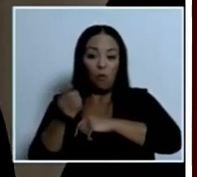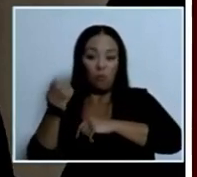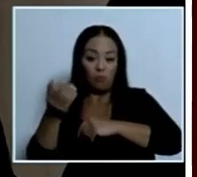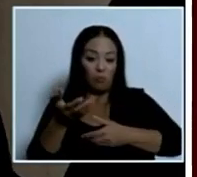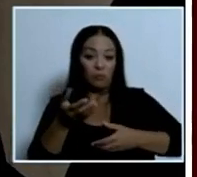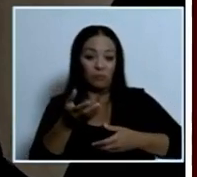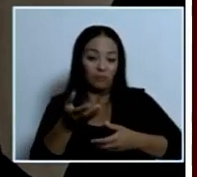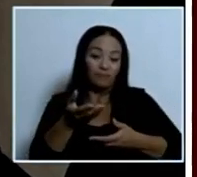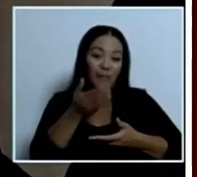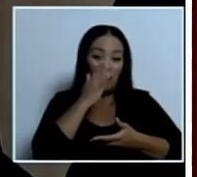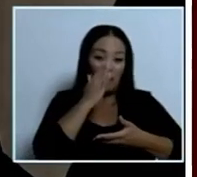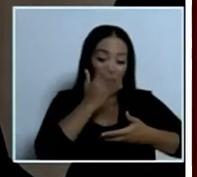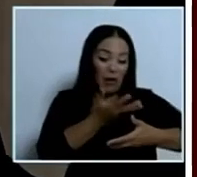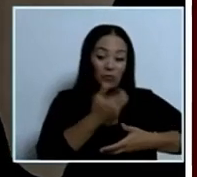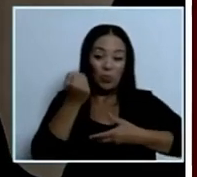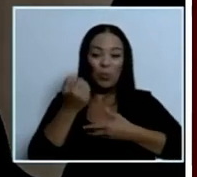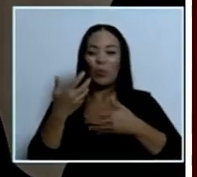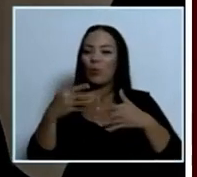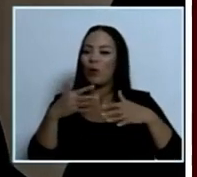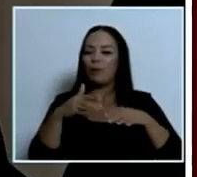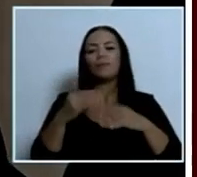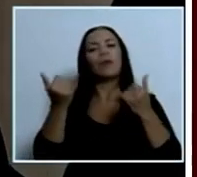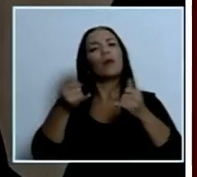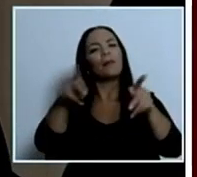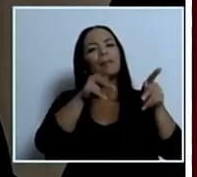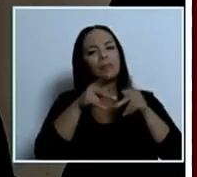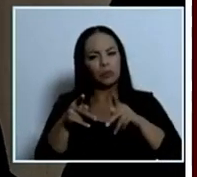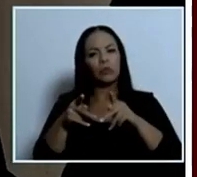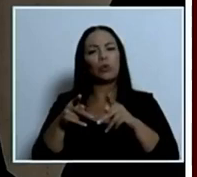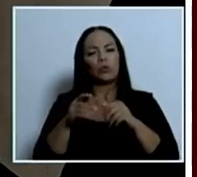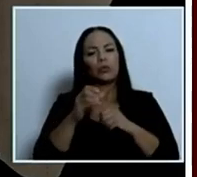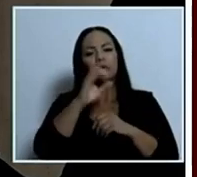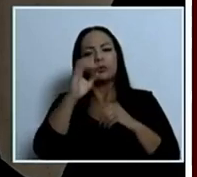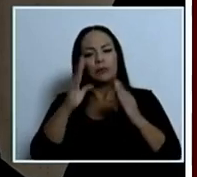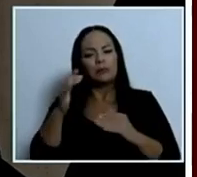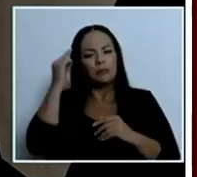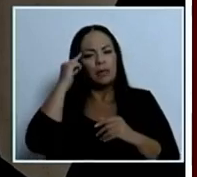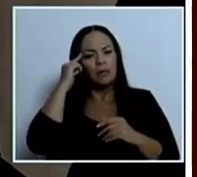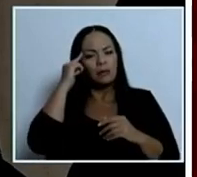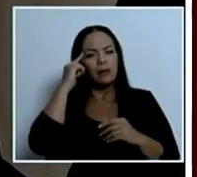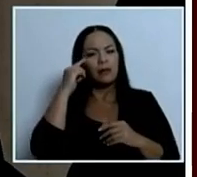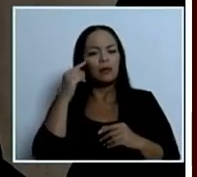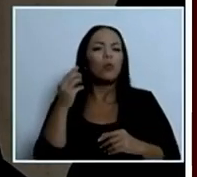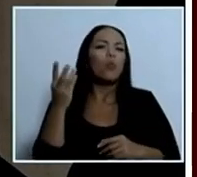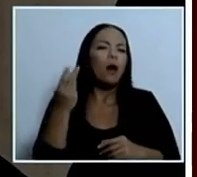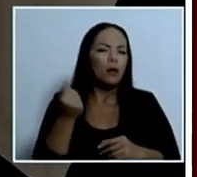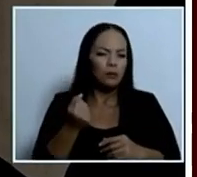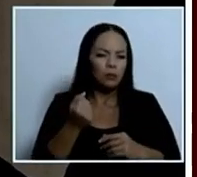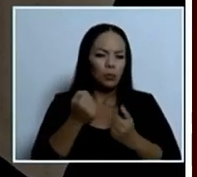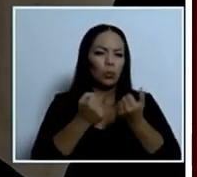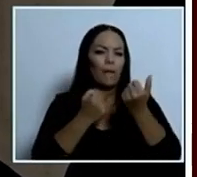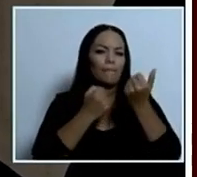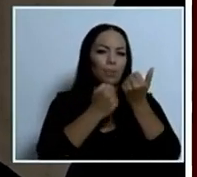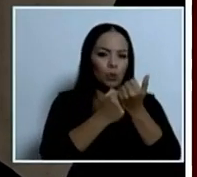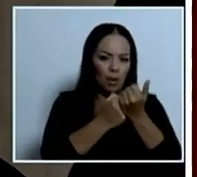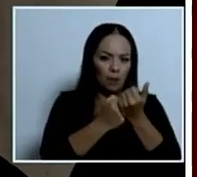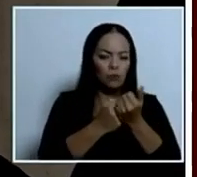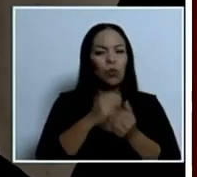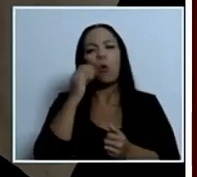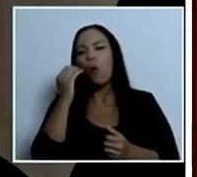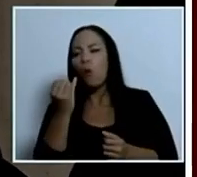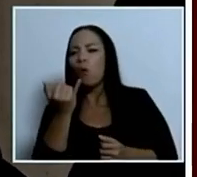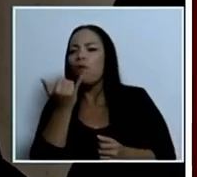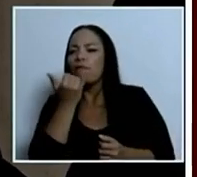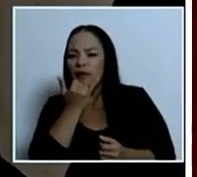a la población le surge también la duda de cuánto está apoyando o si está fallando el Estado,